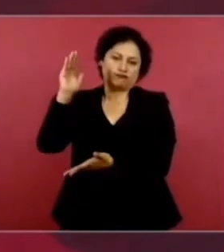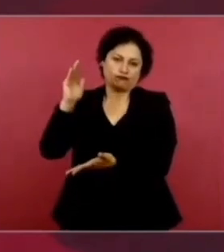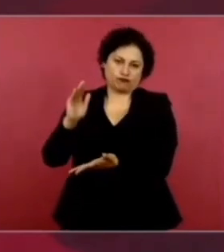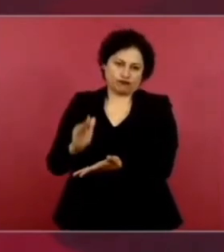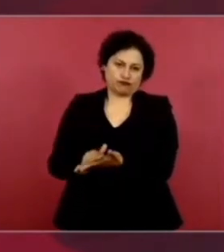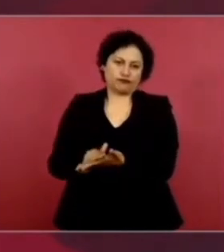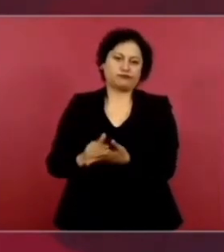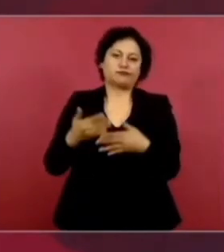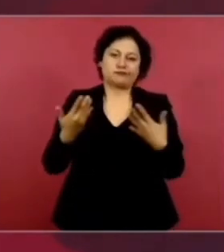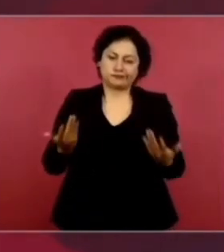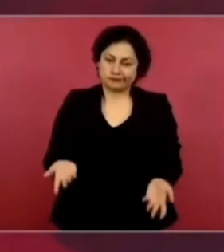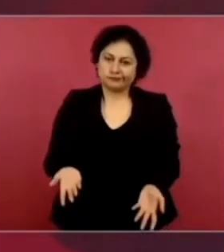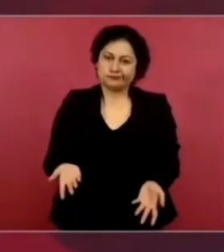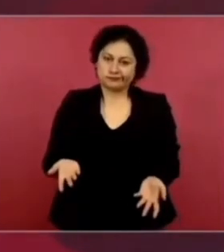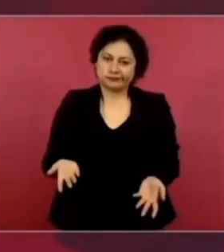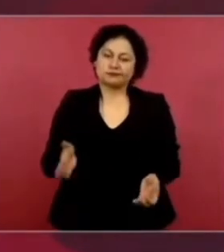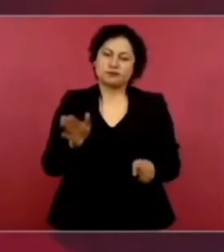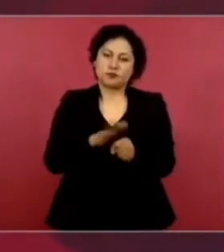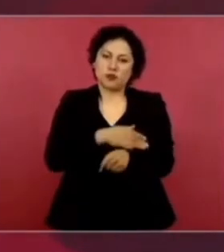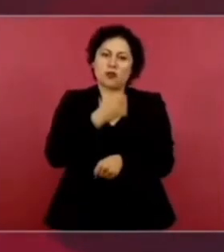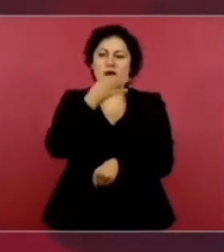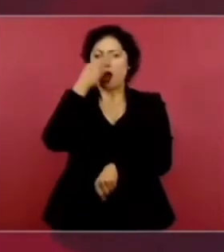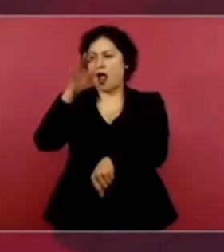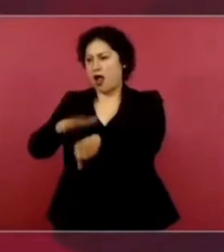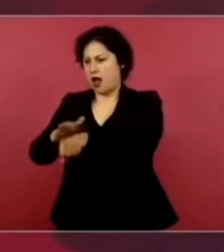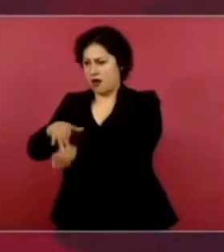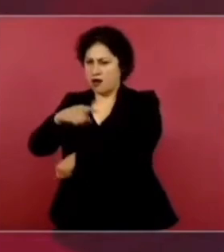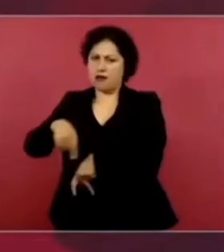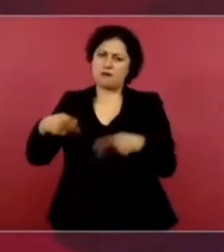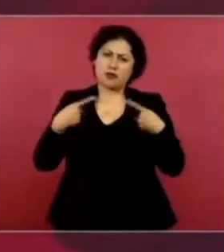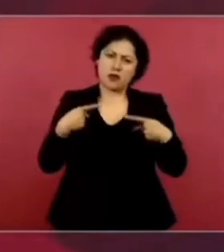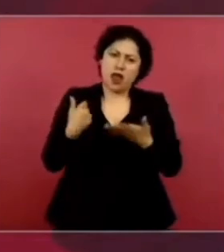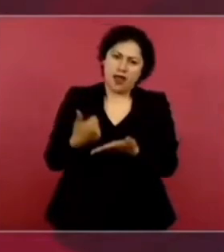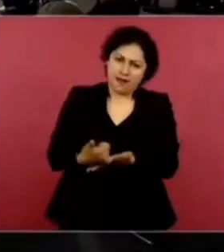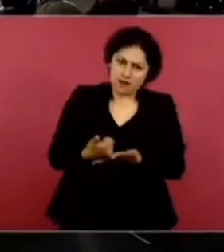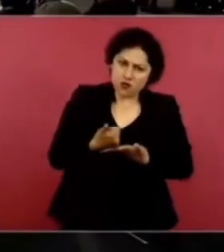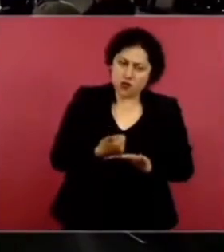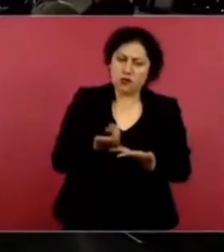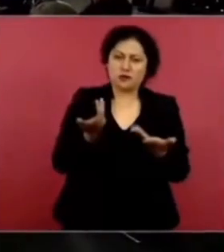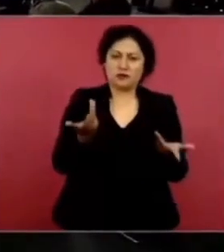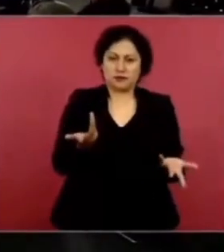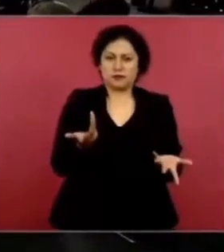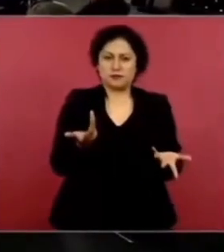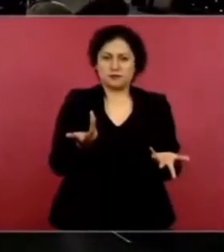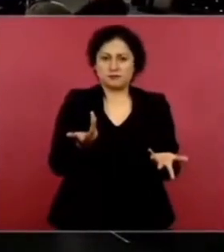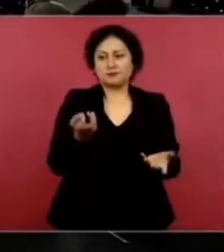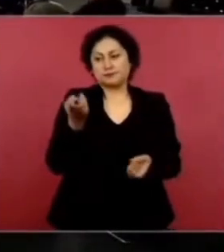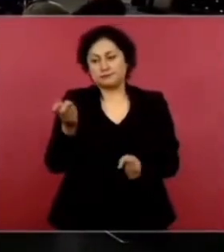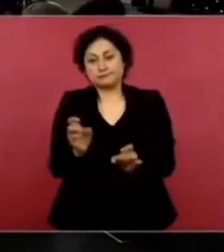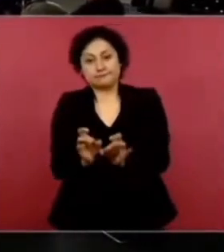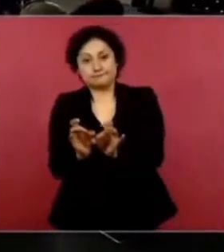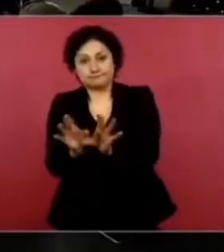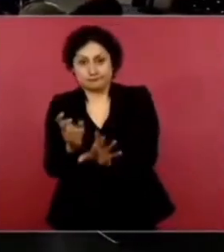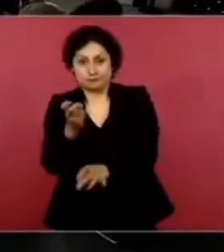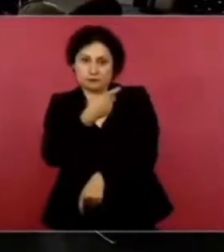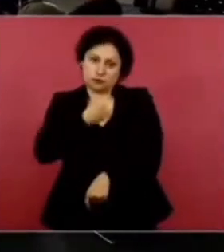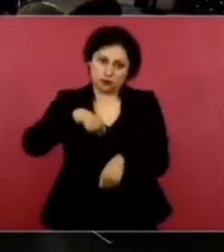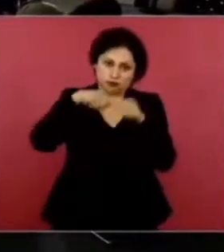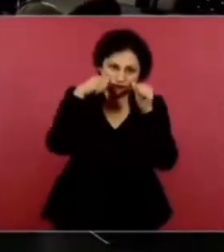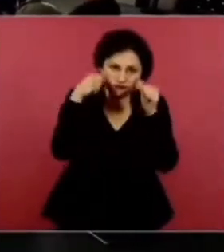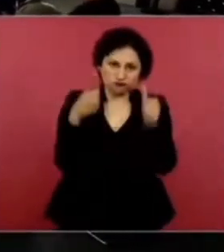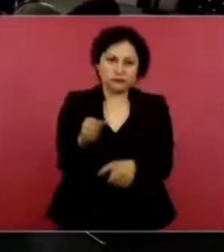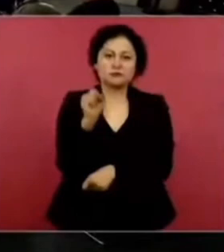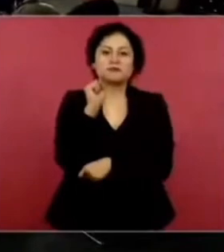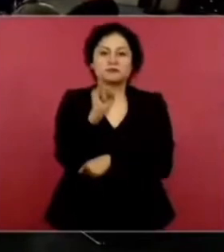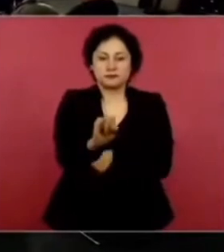Entonces. Que la gente nos ayude. Pero todo esto. Es lo que vemos. Y el domingo. El programa.